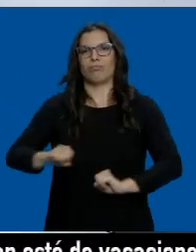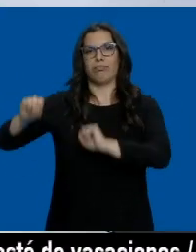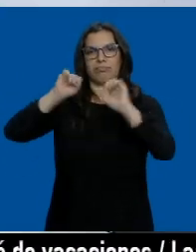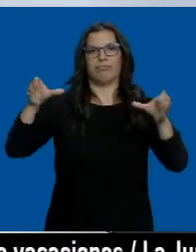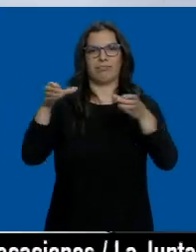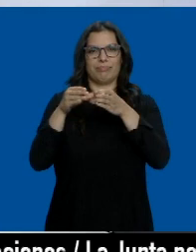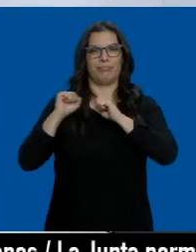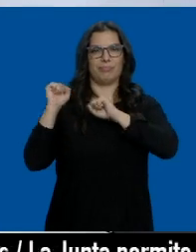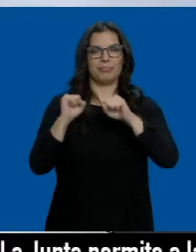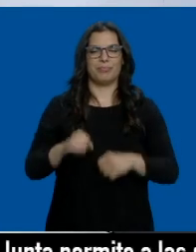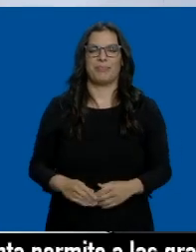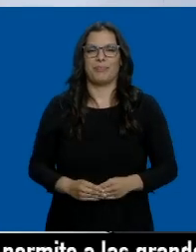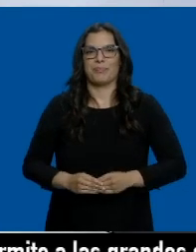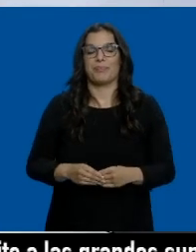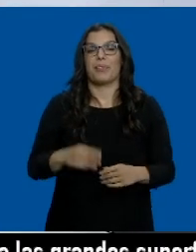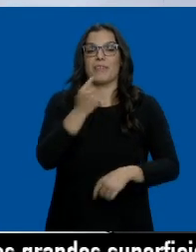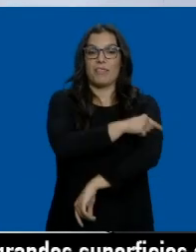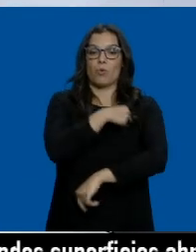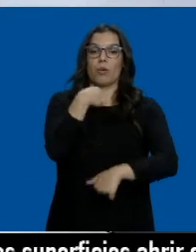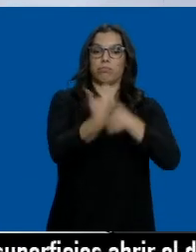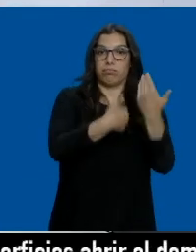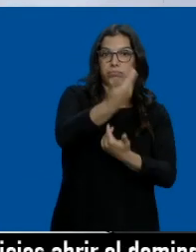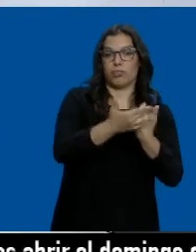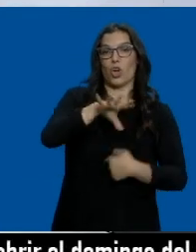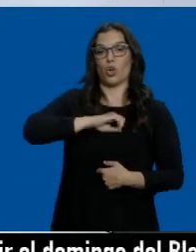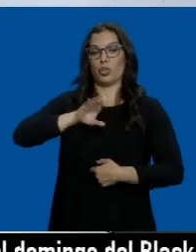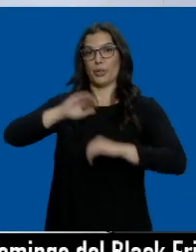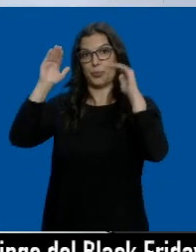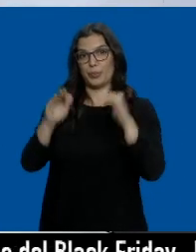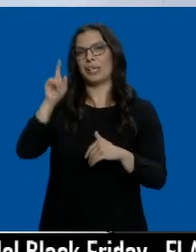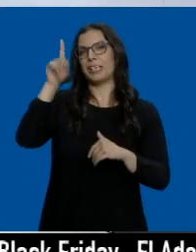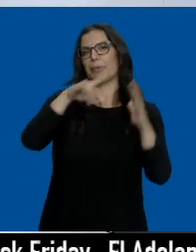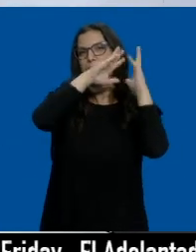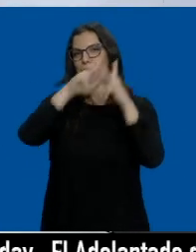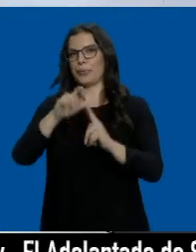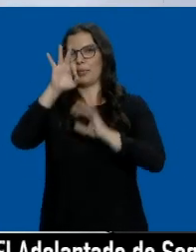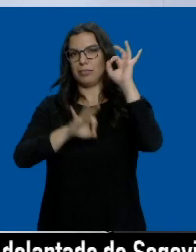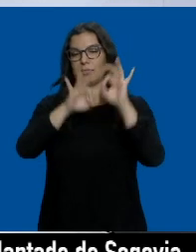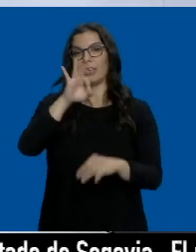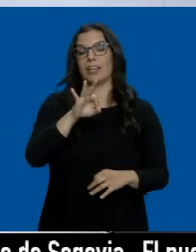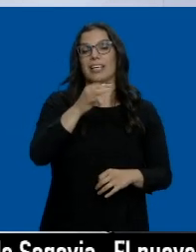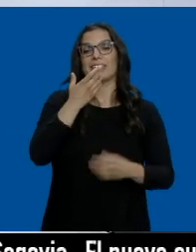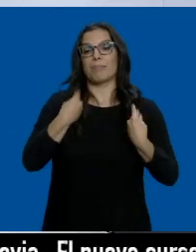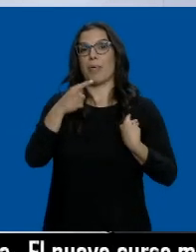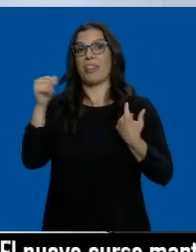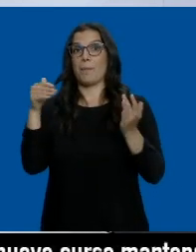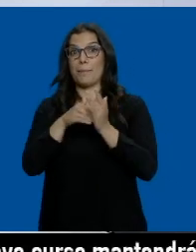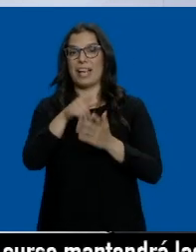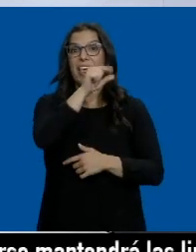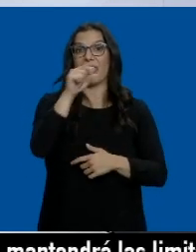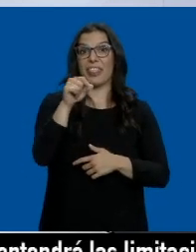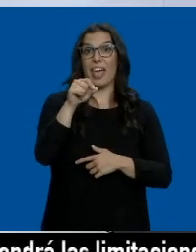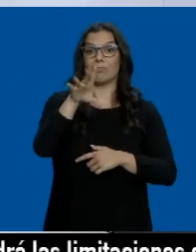La vacunación avanza, los contagios disminuyen, también la incidencia que baja de los 100 casos por cada 100.000 habitantes.